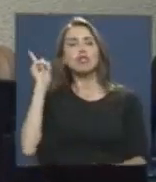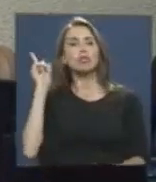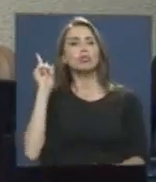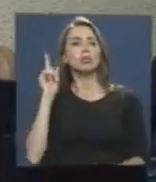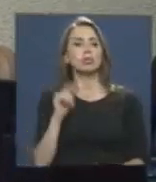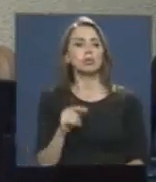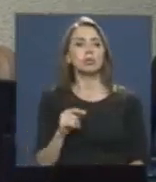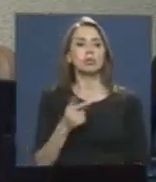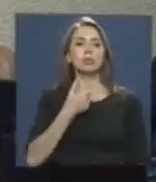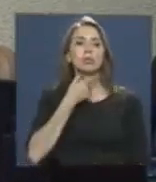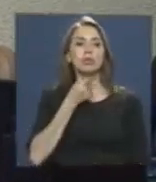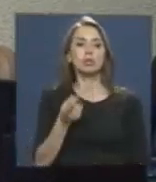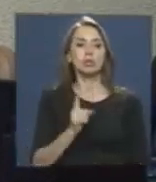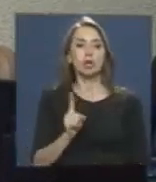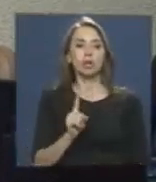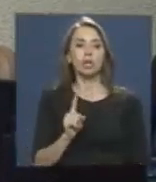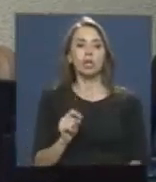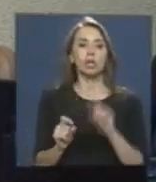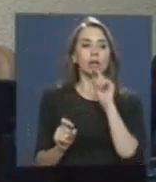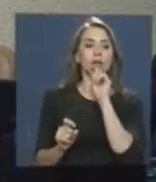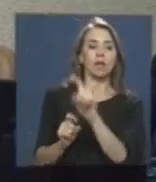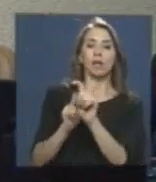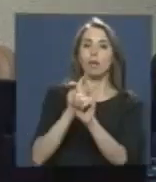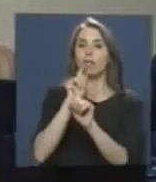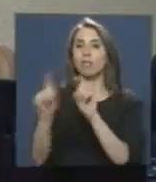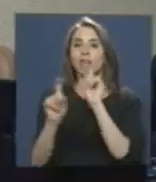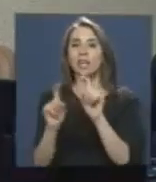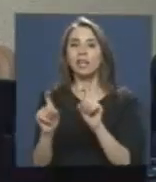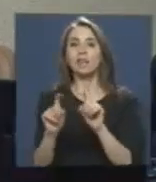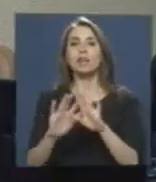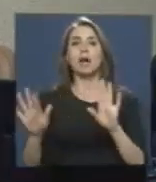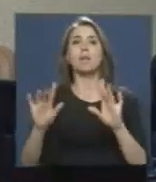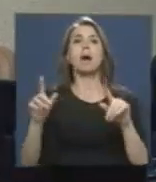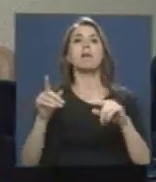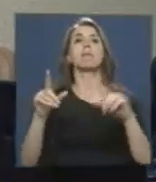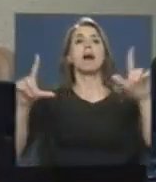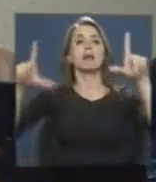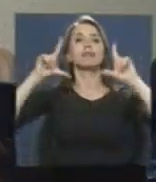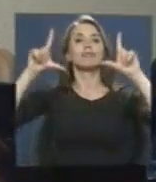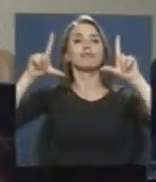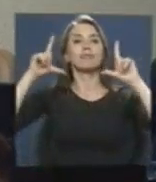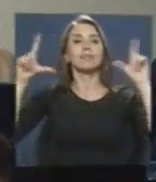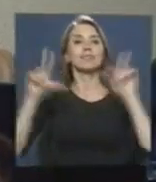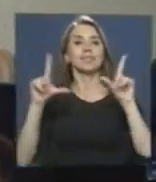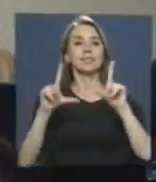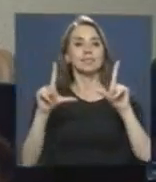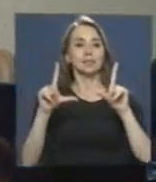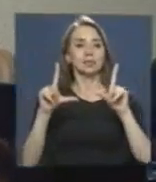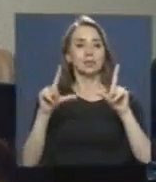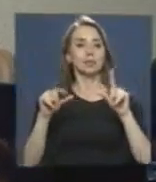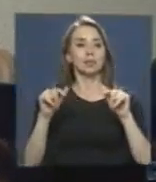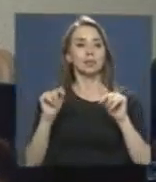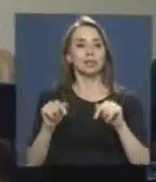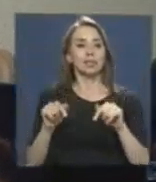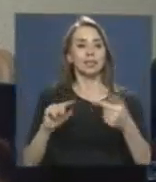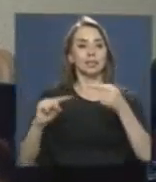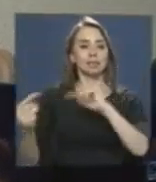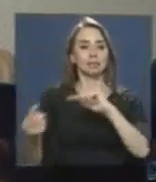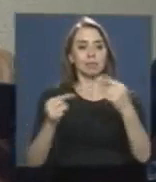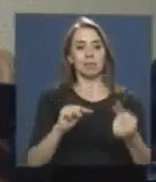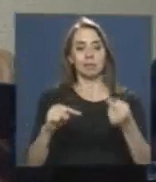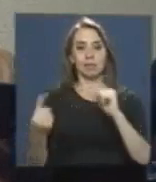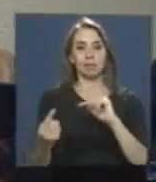no queremos entrar en la descalificación, en el show mediático que muchas veces este tipo de discusiones